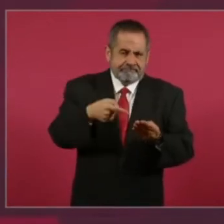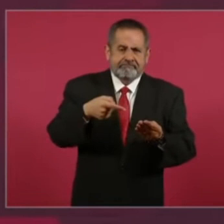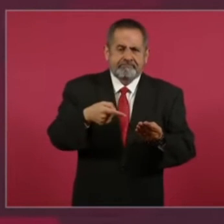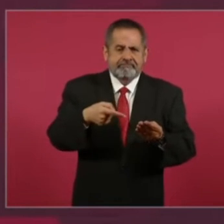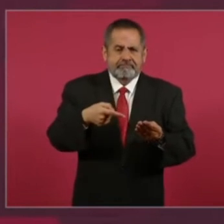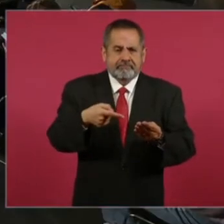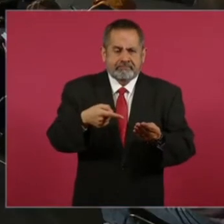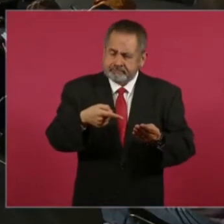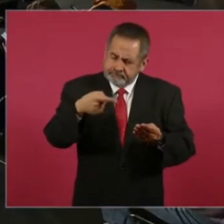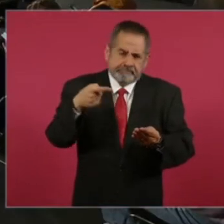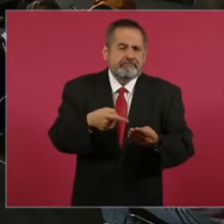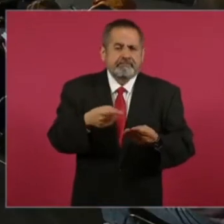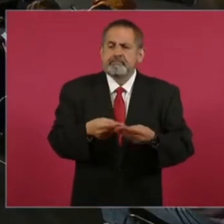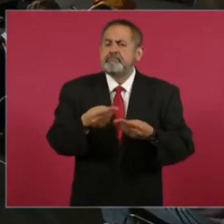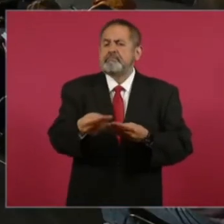pruebas